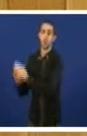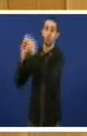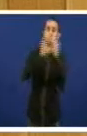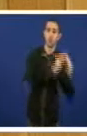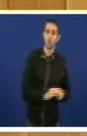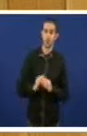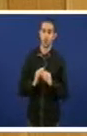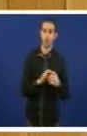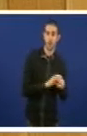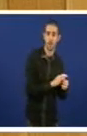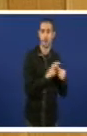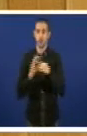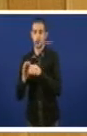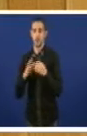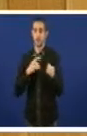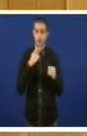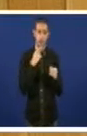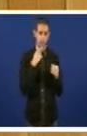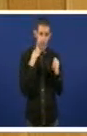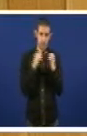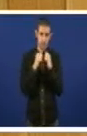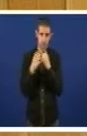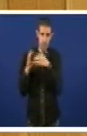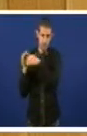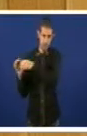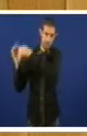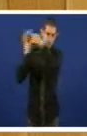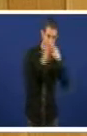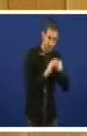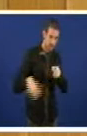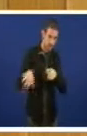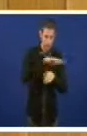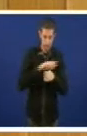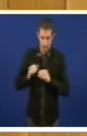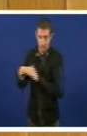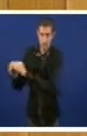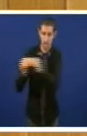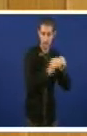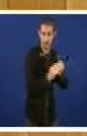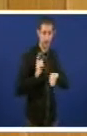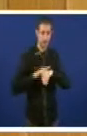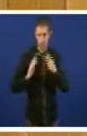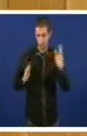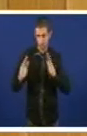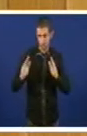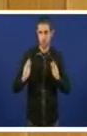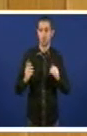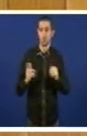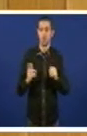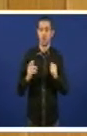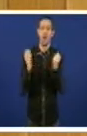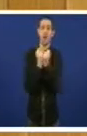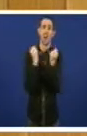relativo ao conxunto da materia que existe nun espazo en un tempo determinado. A asistencia